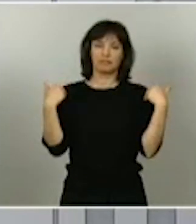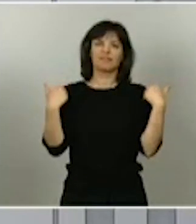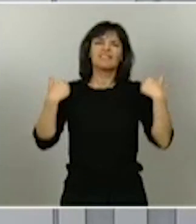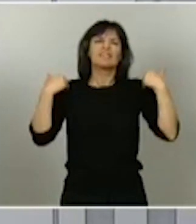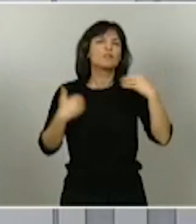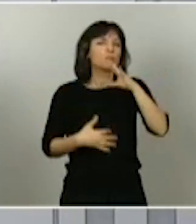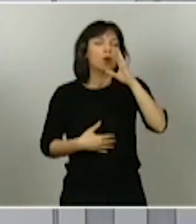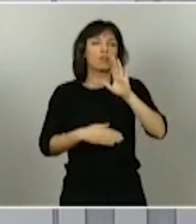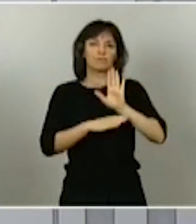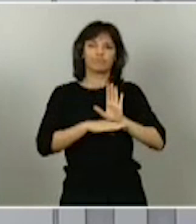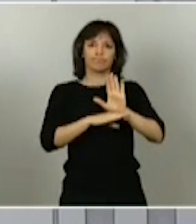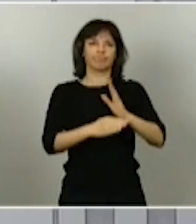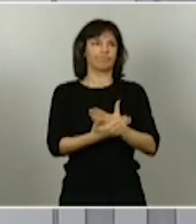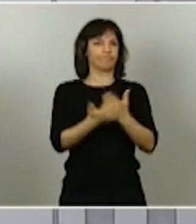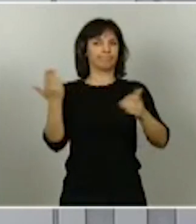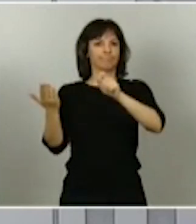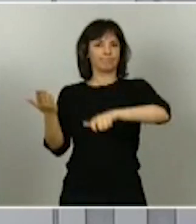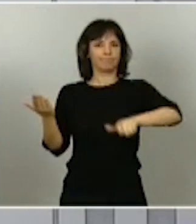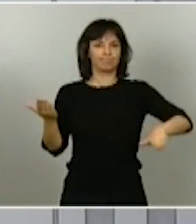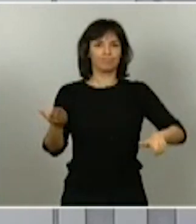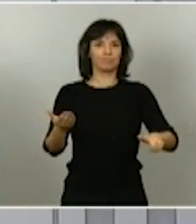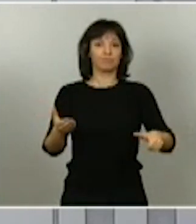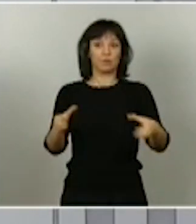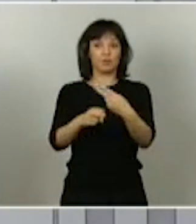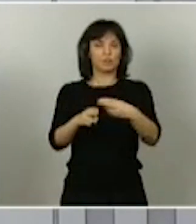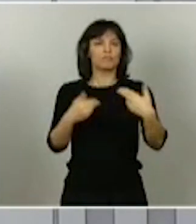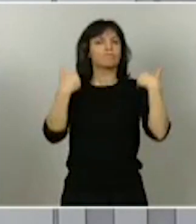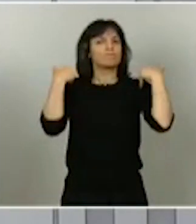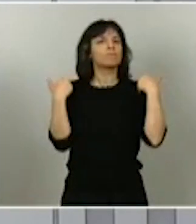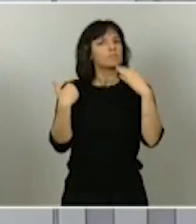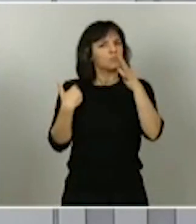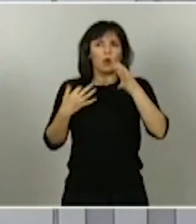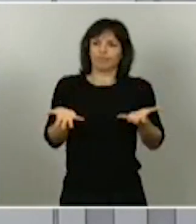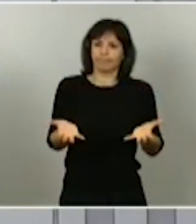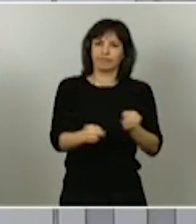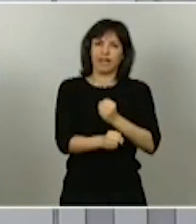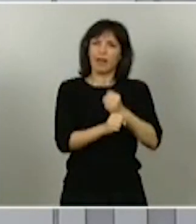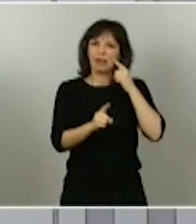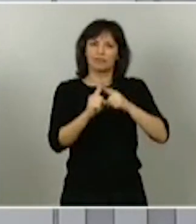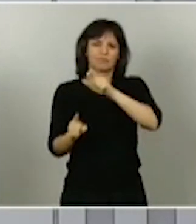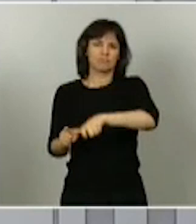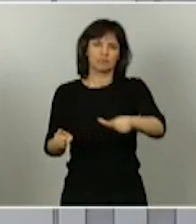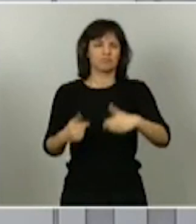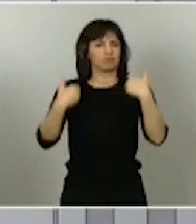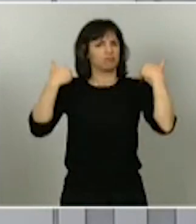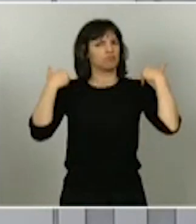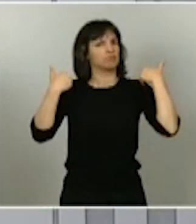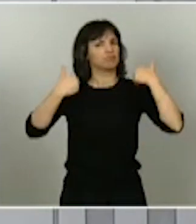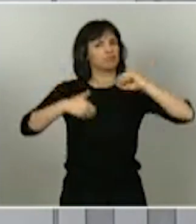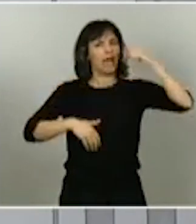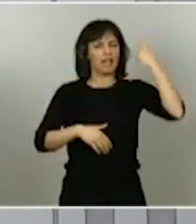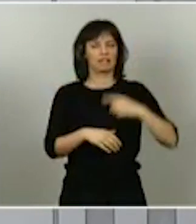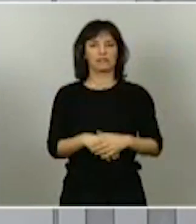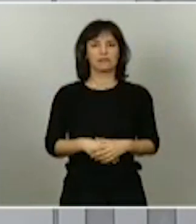soberanía popular, la que tienen porque han sido legítimamente votados por los ciudadanos. Por eso la situación sanitaria,